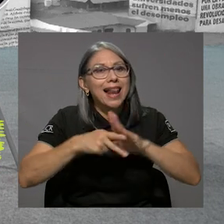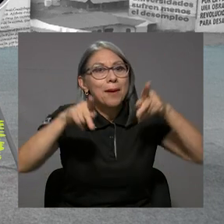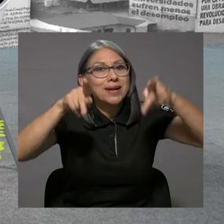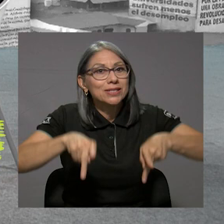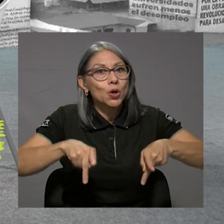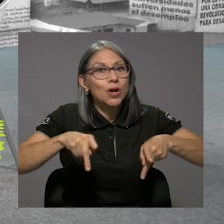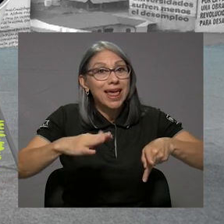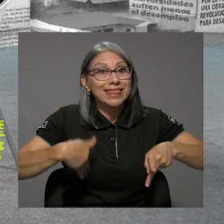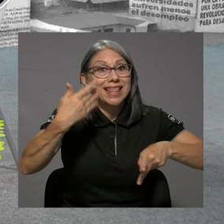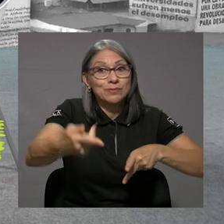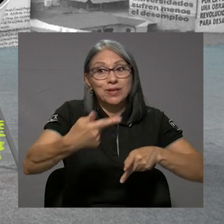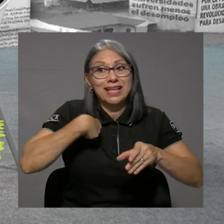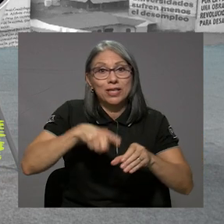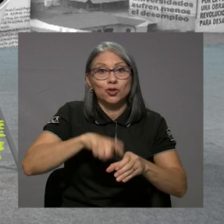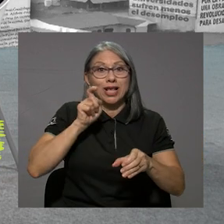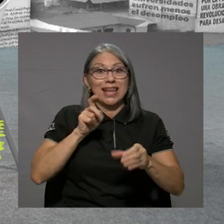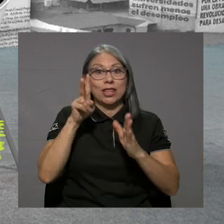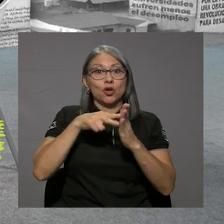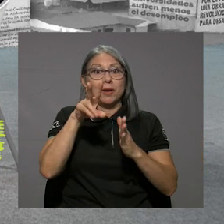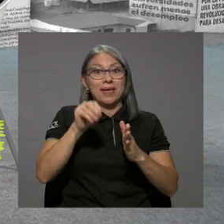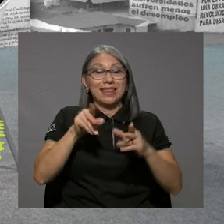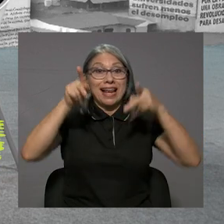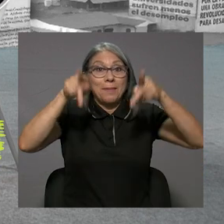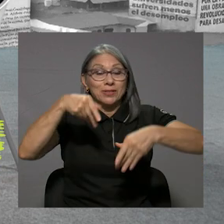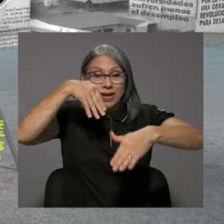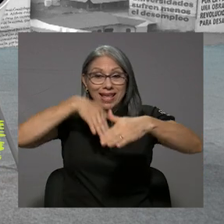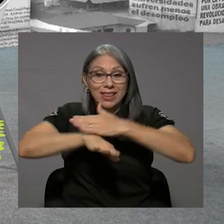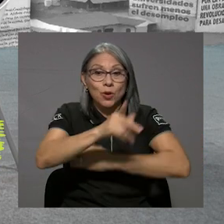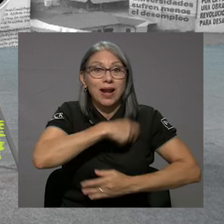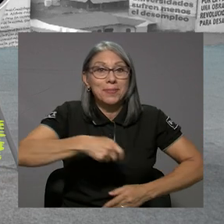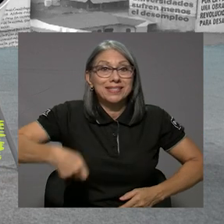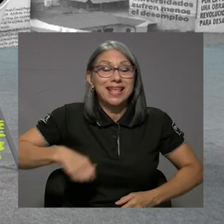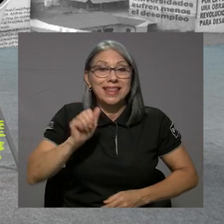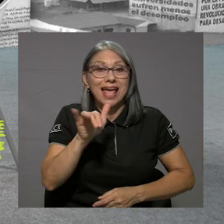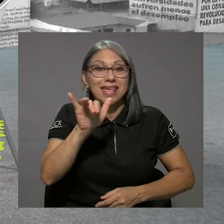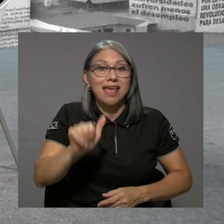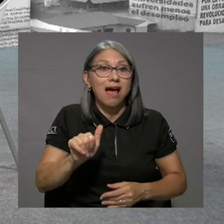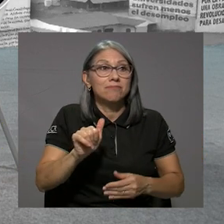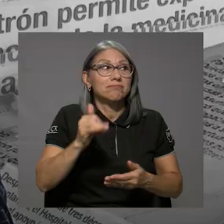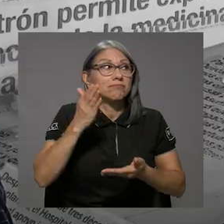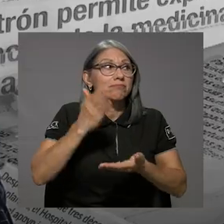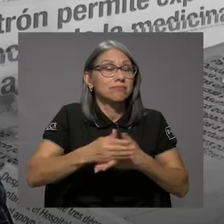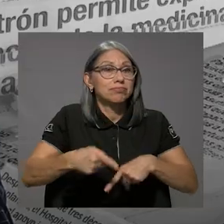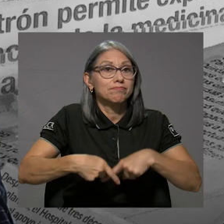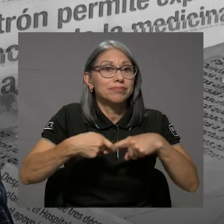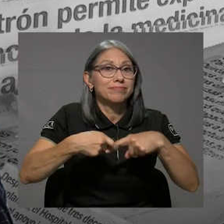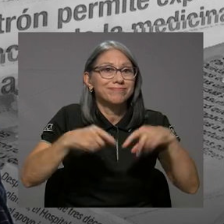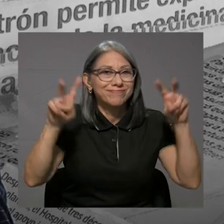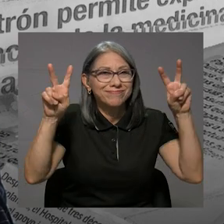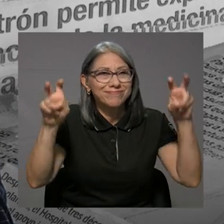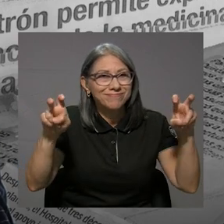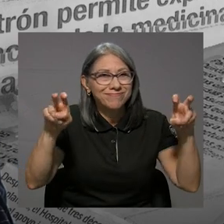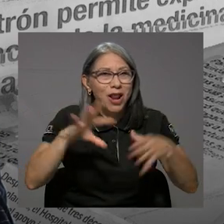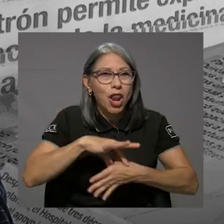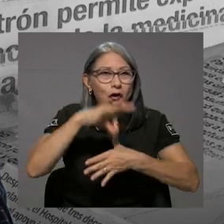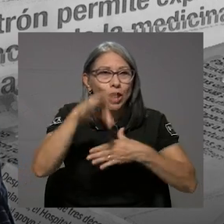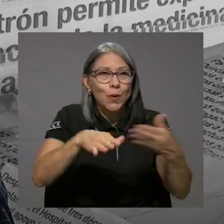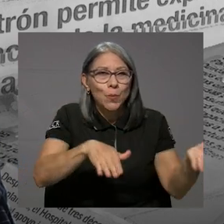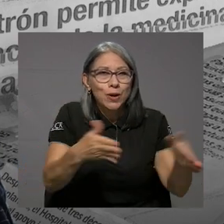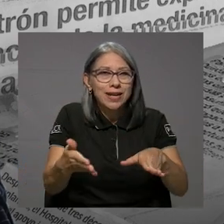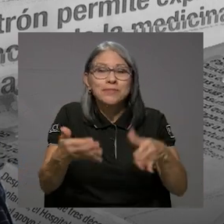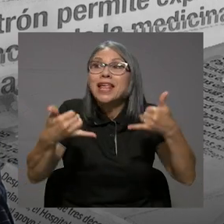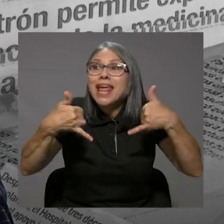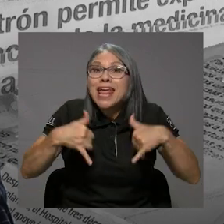presidencia ejecutiva después de que ellos salían en el 2020, lo dejó morir, lo dejó morir. Y aún ahora en esta administración,